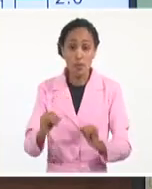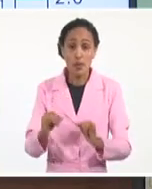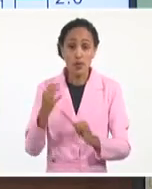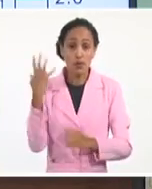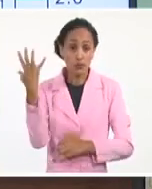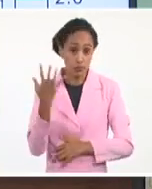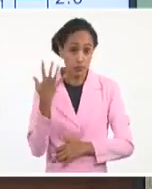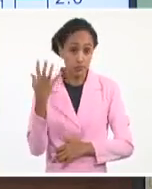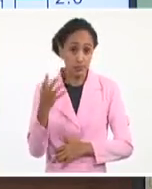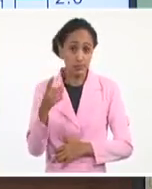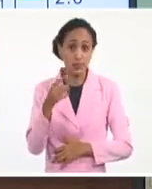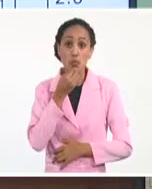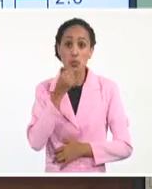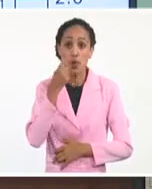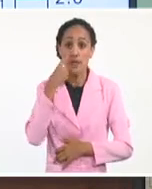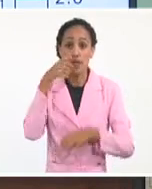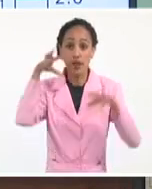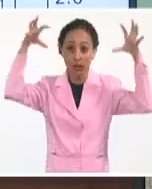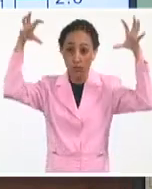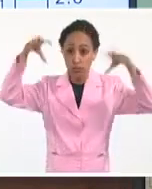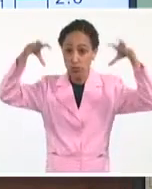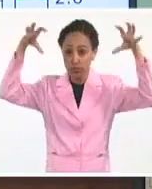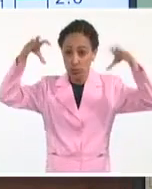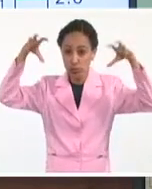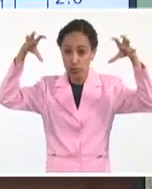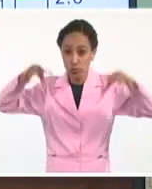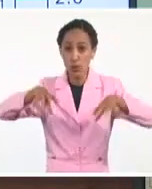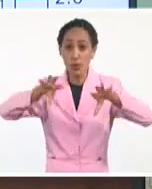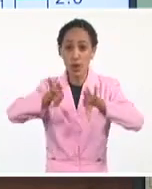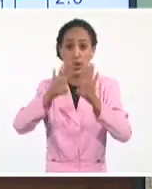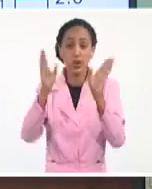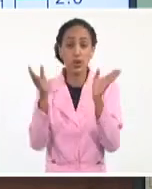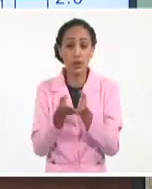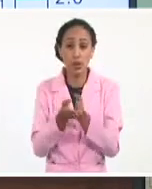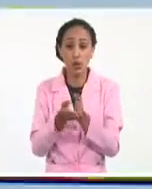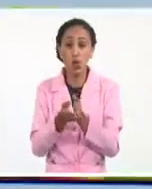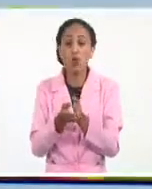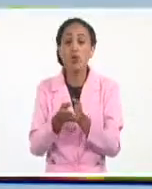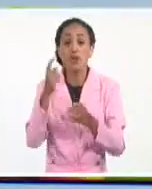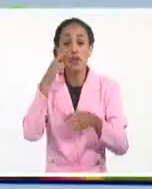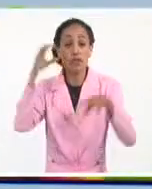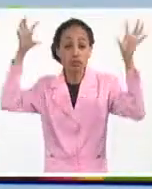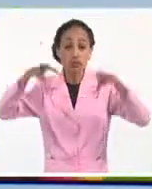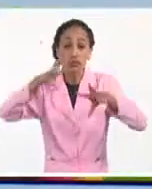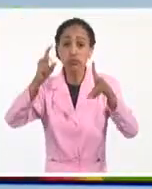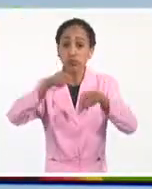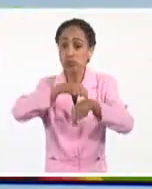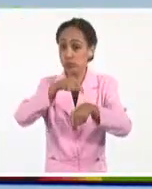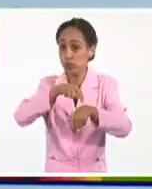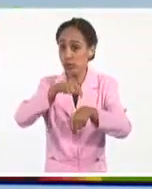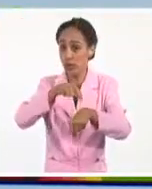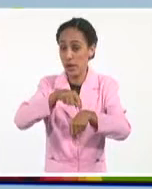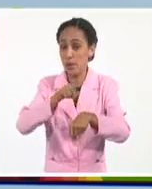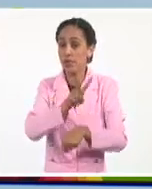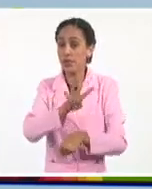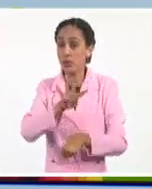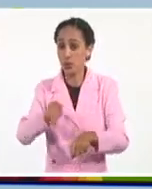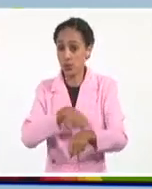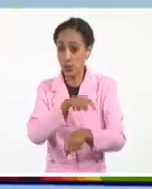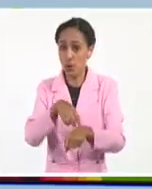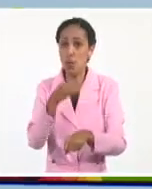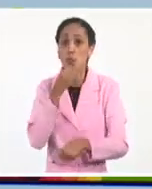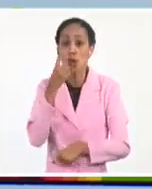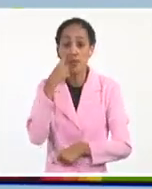muestra la lluvia con los acumulados de 24 horas. Fíjense que hay una parte aquí, en el sur